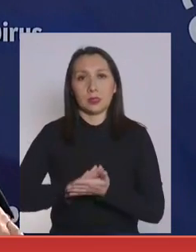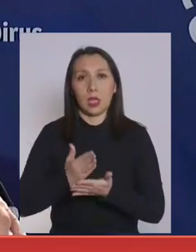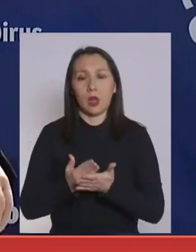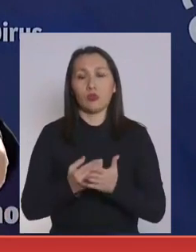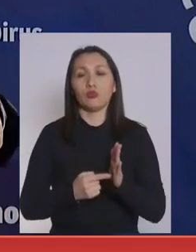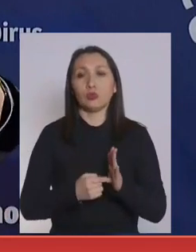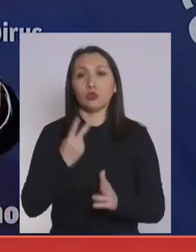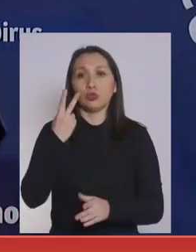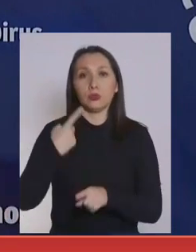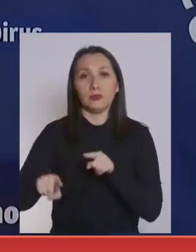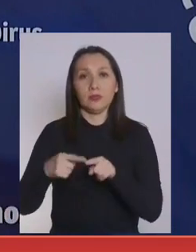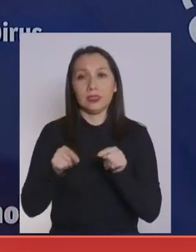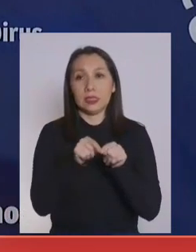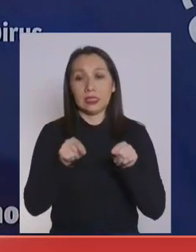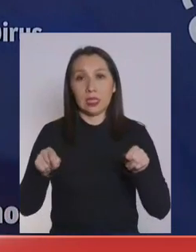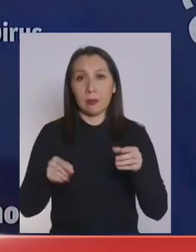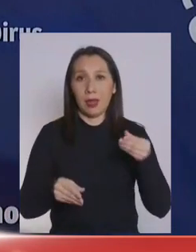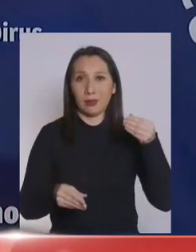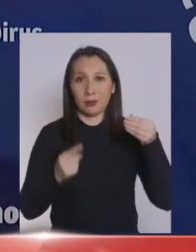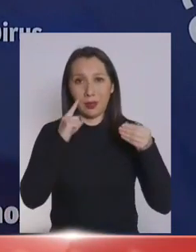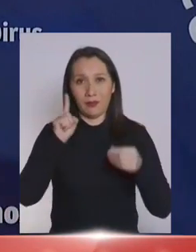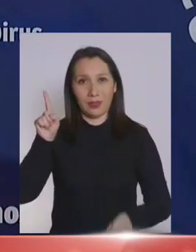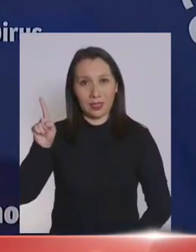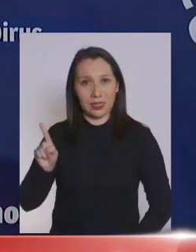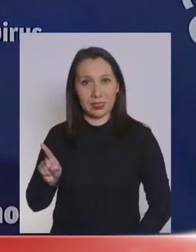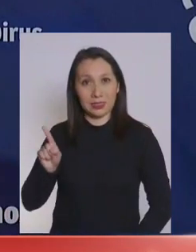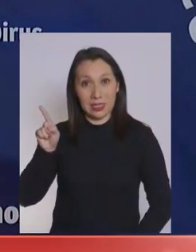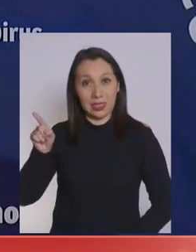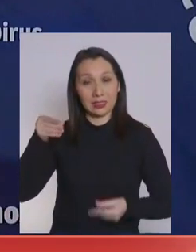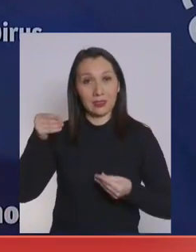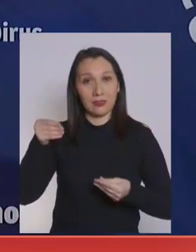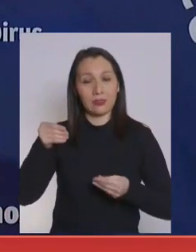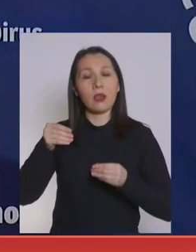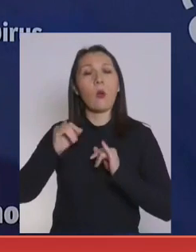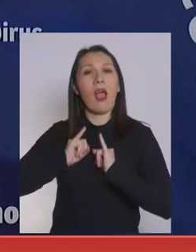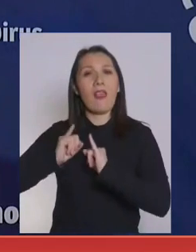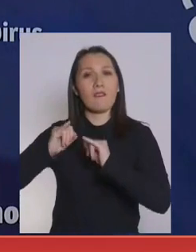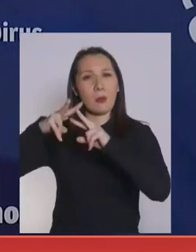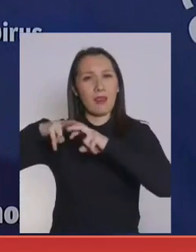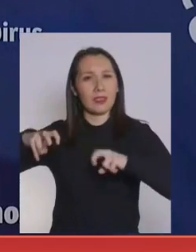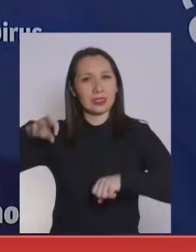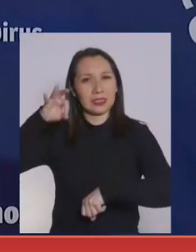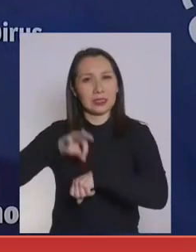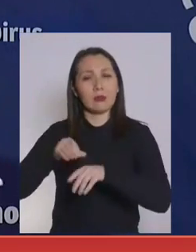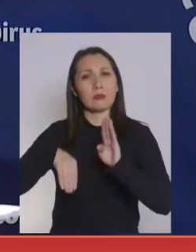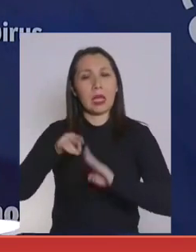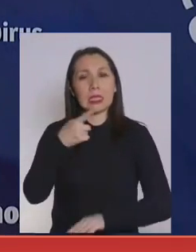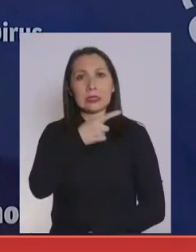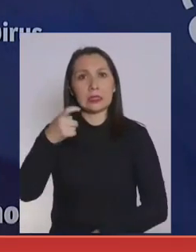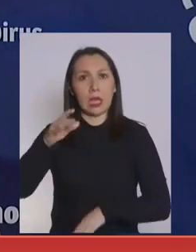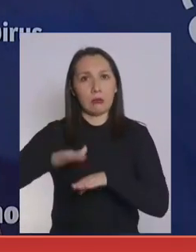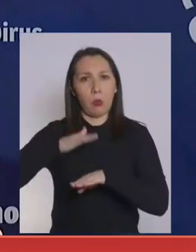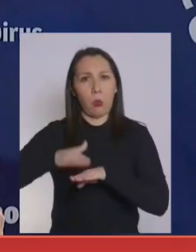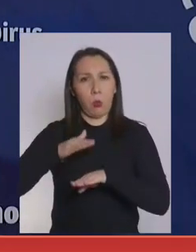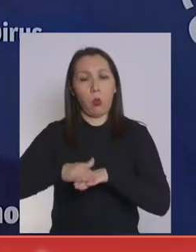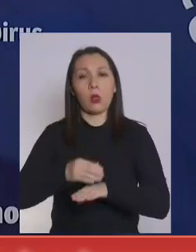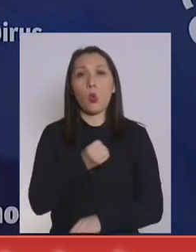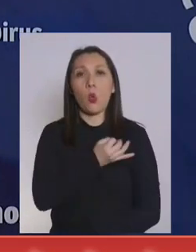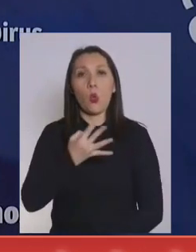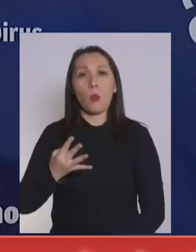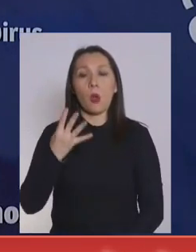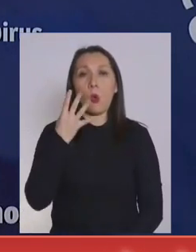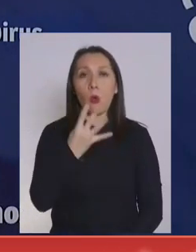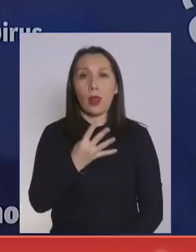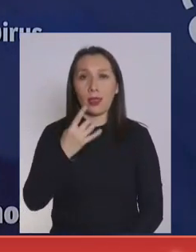y dos veces por semana se publica el informe epidemiológico que tiene más de 100 páginas ya y que en el número 41